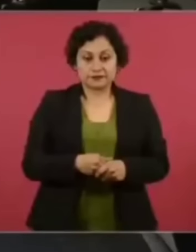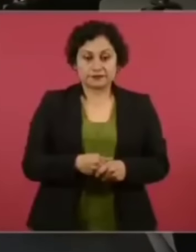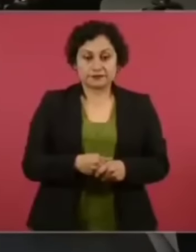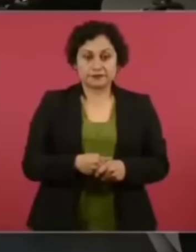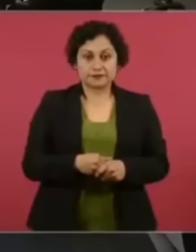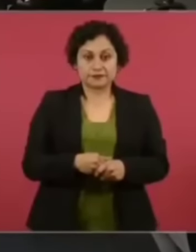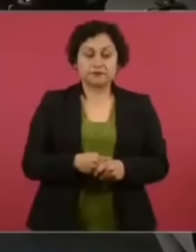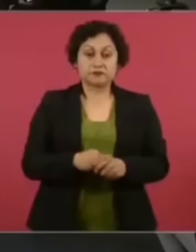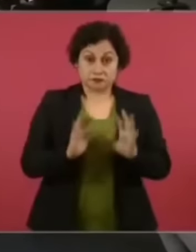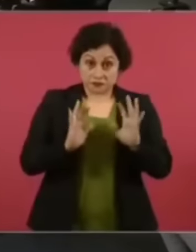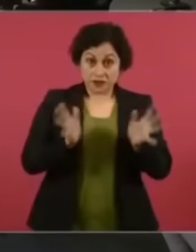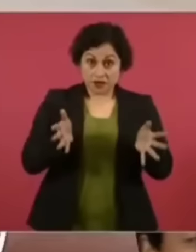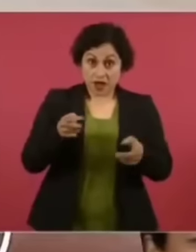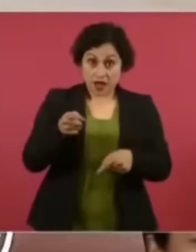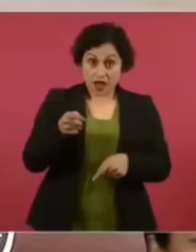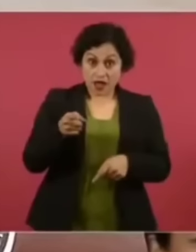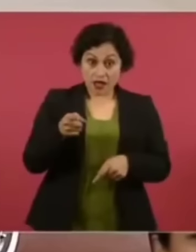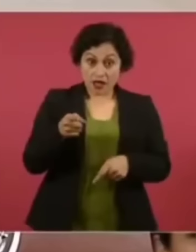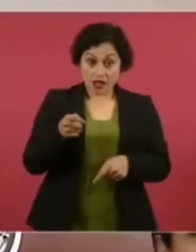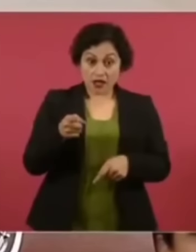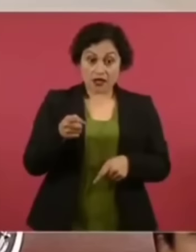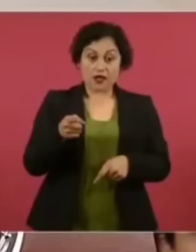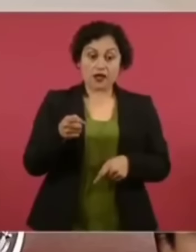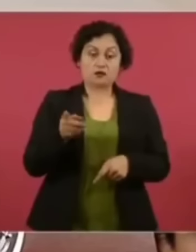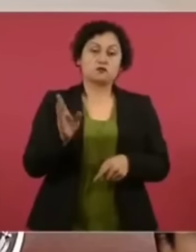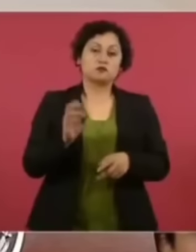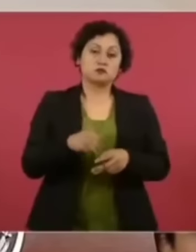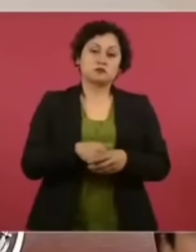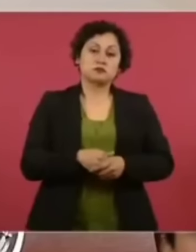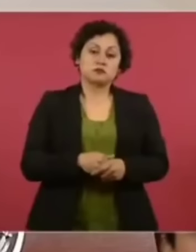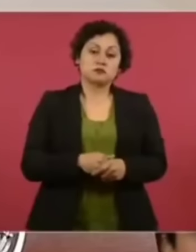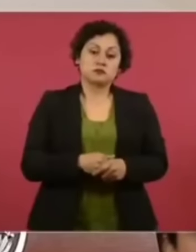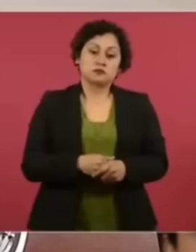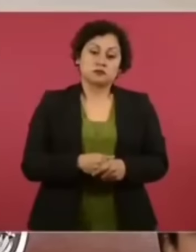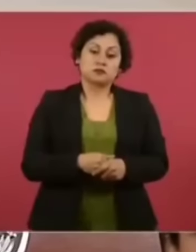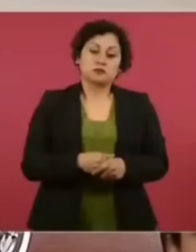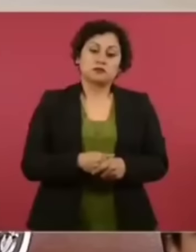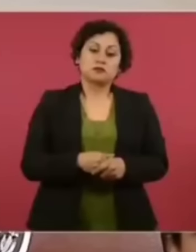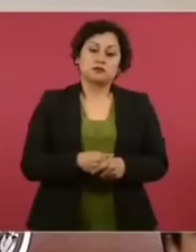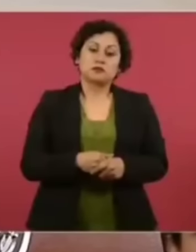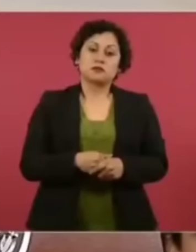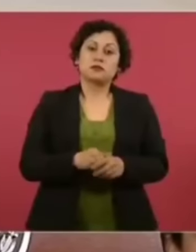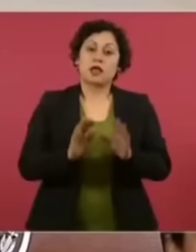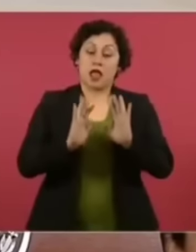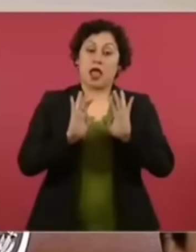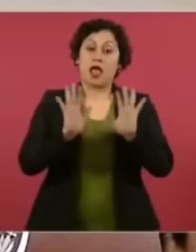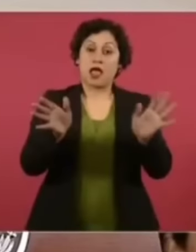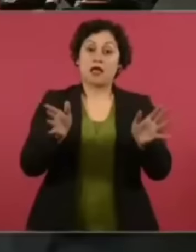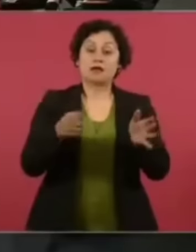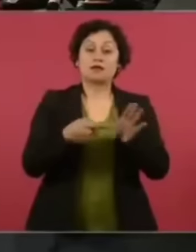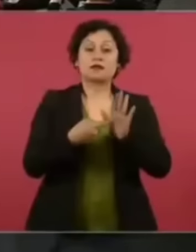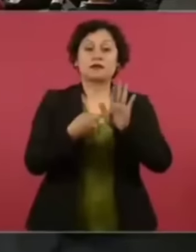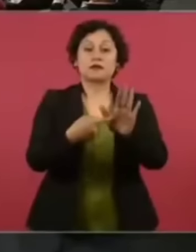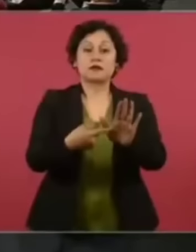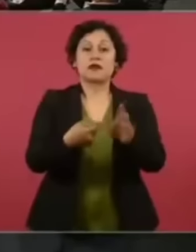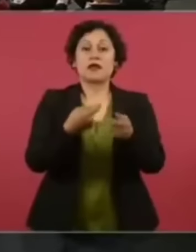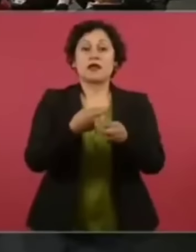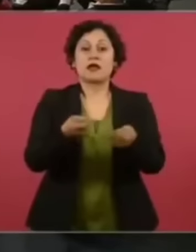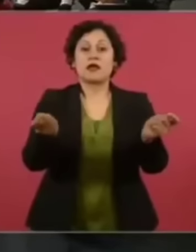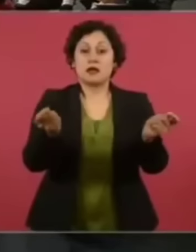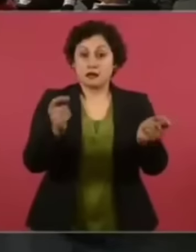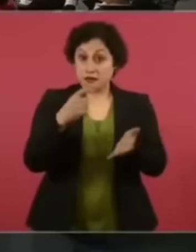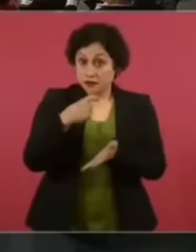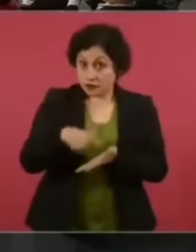¿Ah, ya está? Sí, ya. Ah, Ah, pues ya lo dieron a conocer y ya se puede